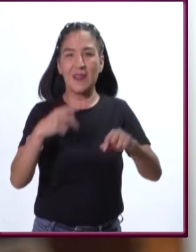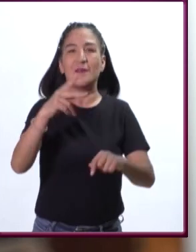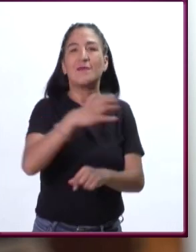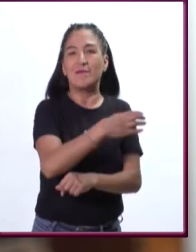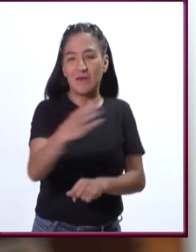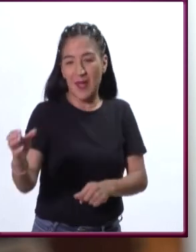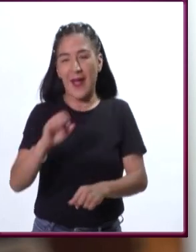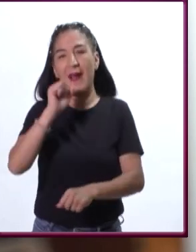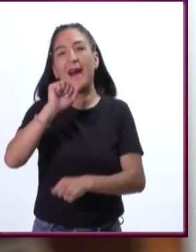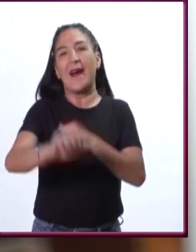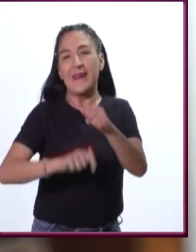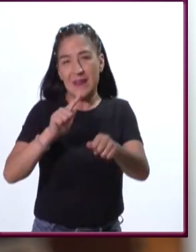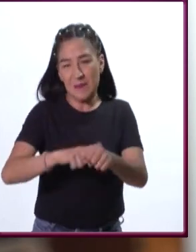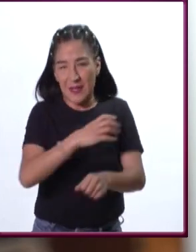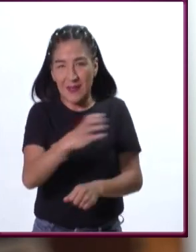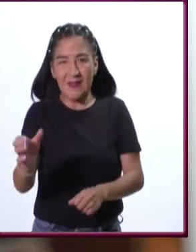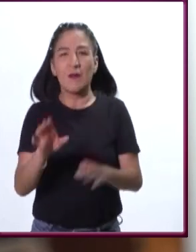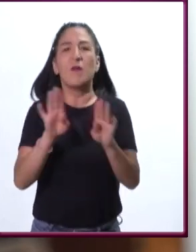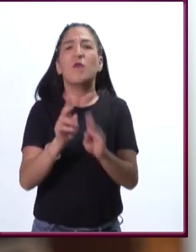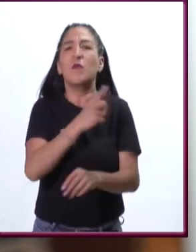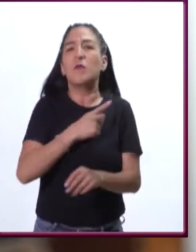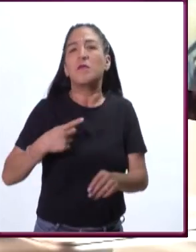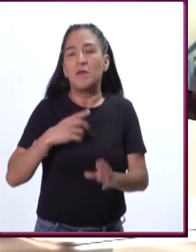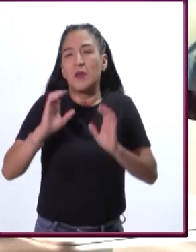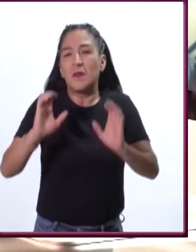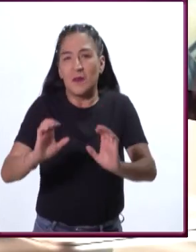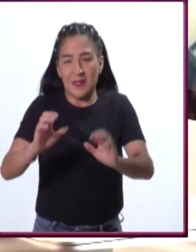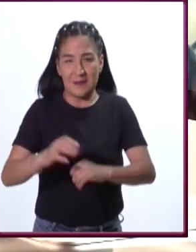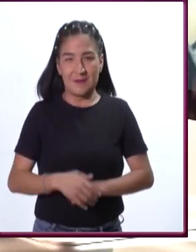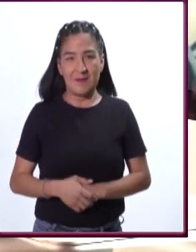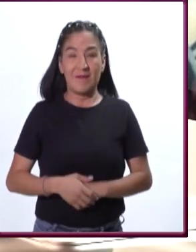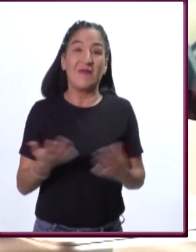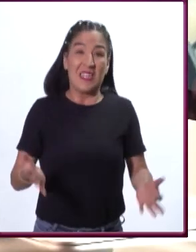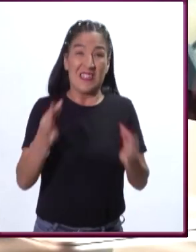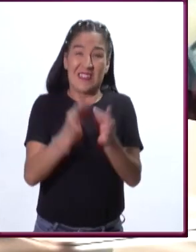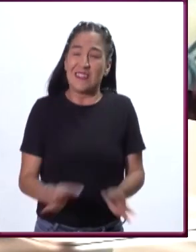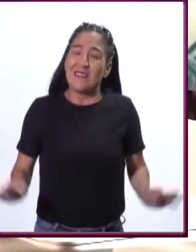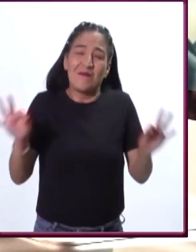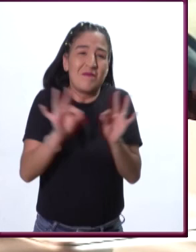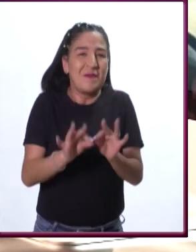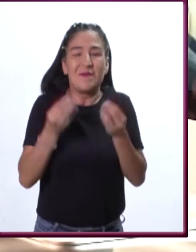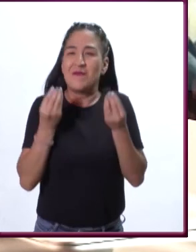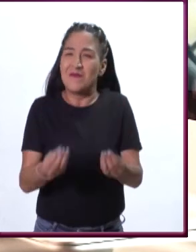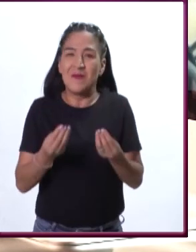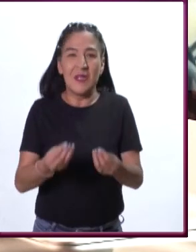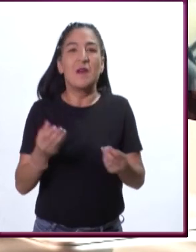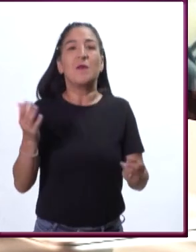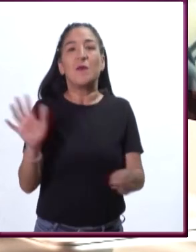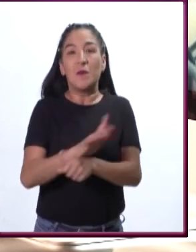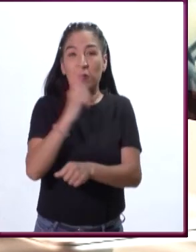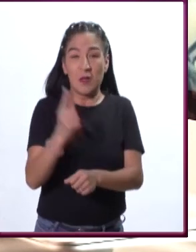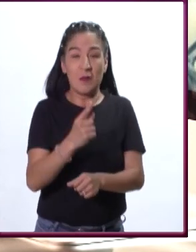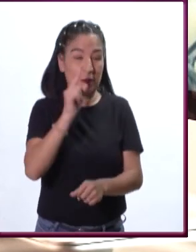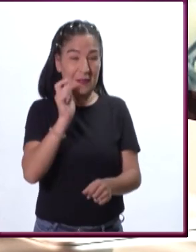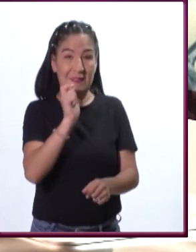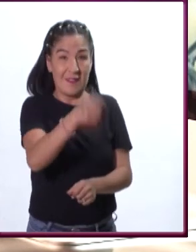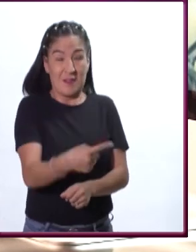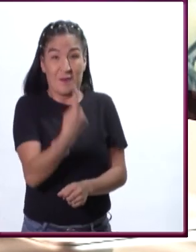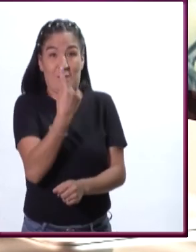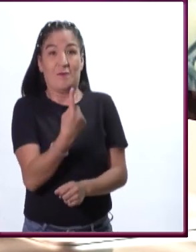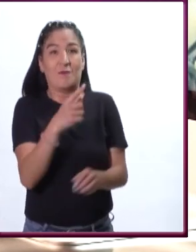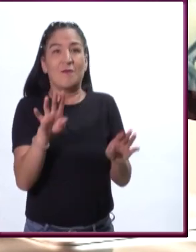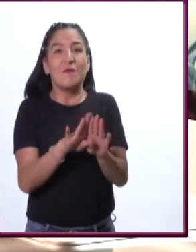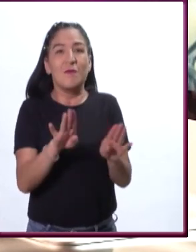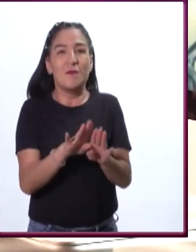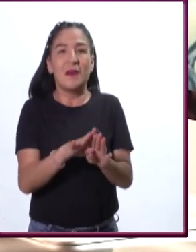y ganaderas? ¿Cómo podemos cuidarlos? Uy, son importantísimos. Y no solo a la mitad de